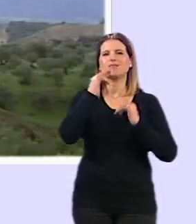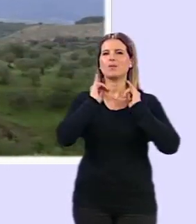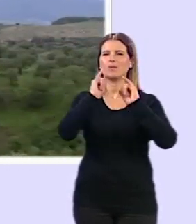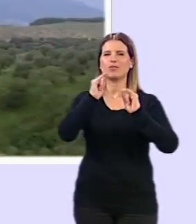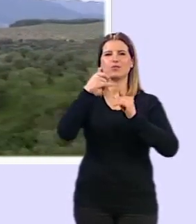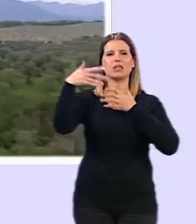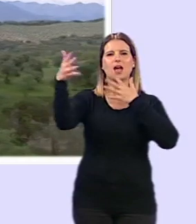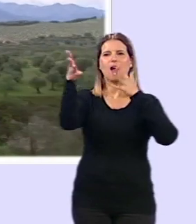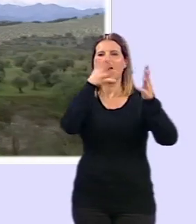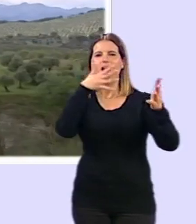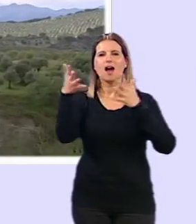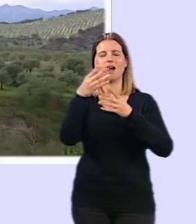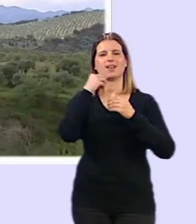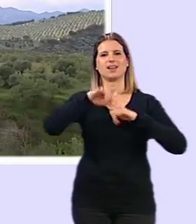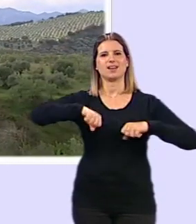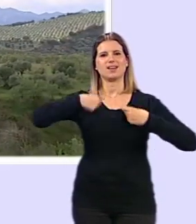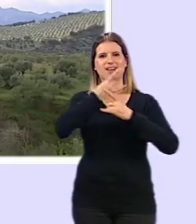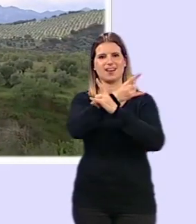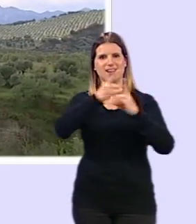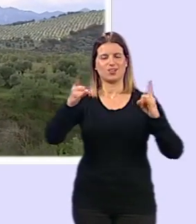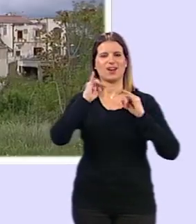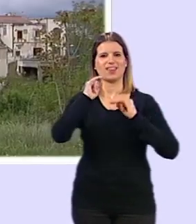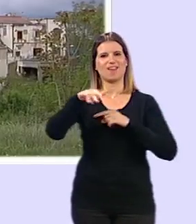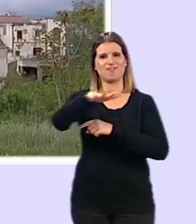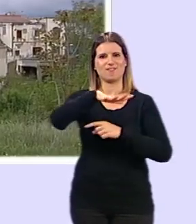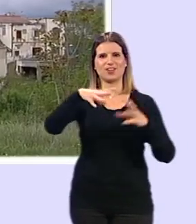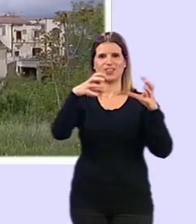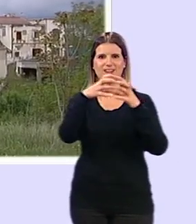del aire y de la naturaleza que nos ofrece este barrio de Granada